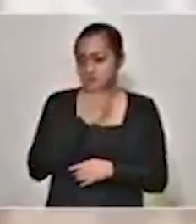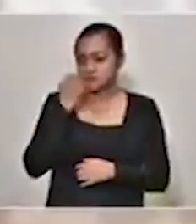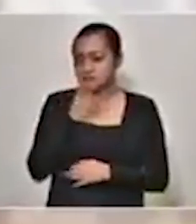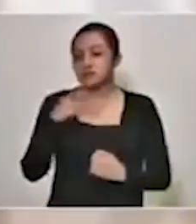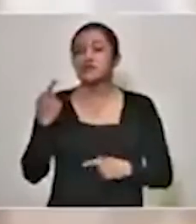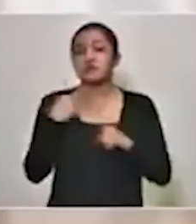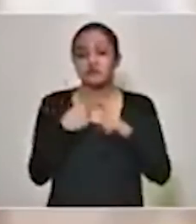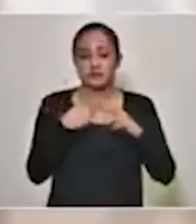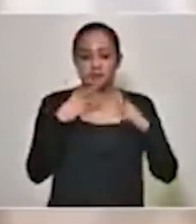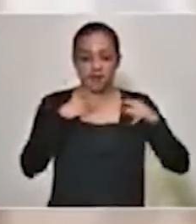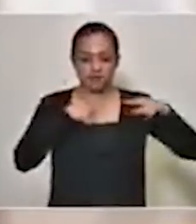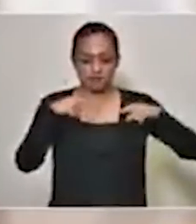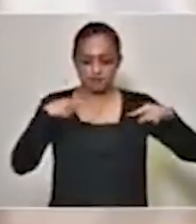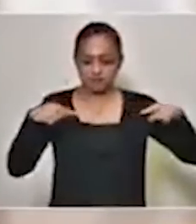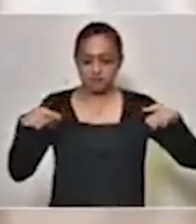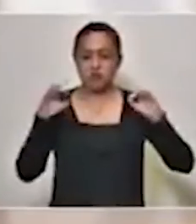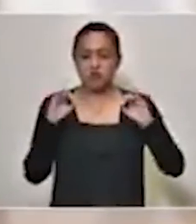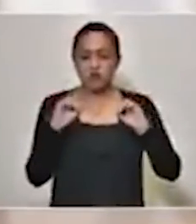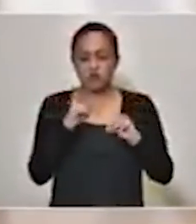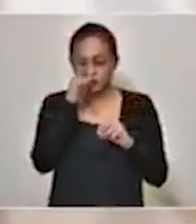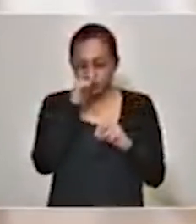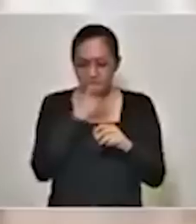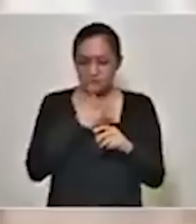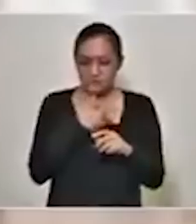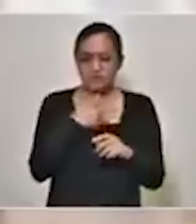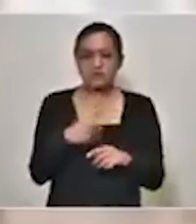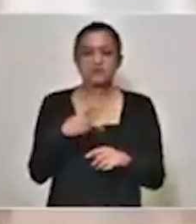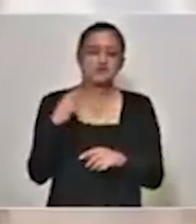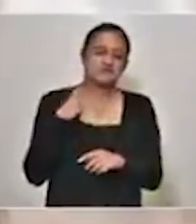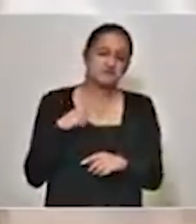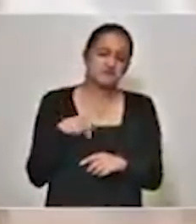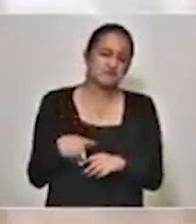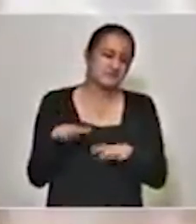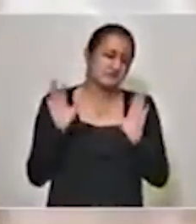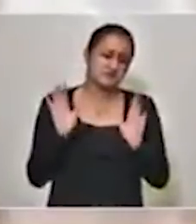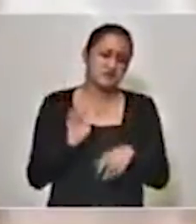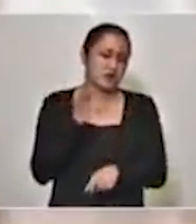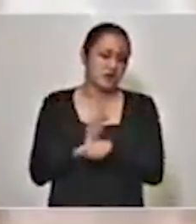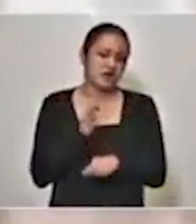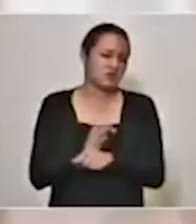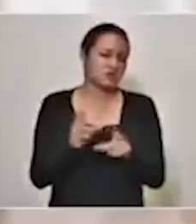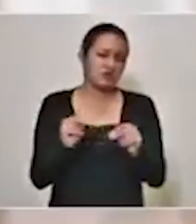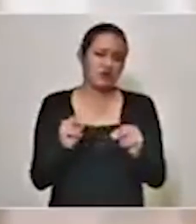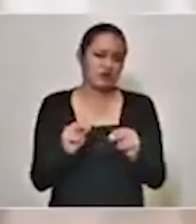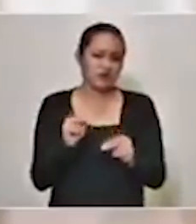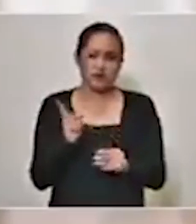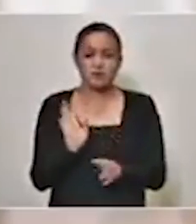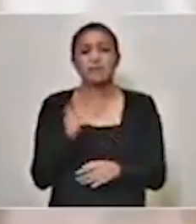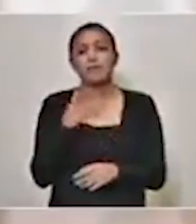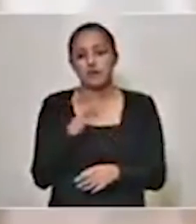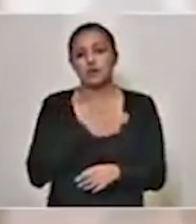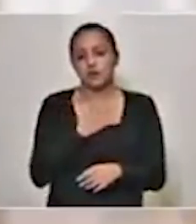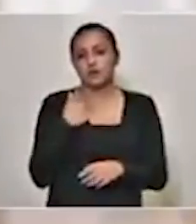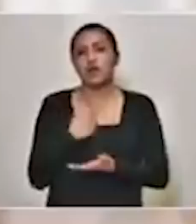y las grietas o los desperfectos que tienen son añejos, no son de este momento. Pero vamos